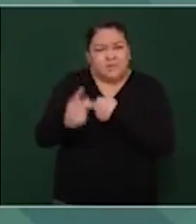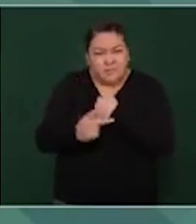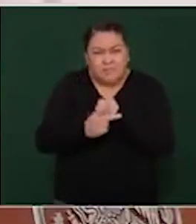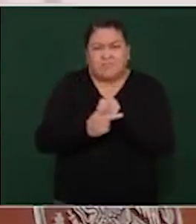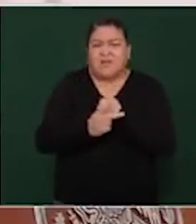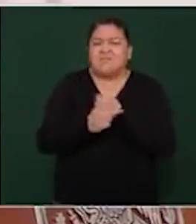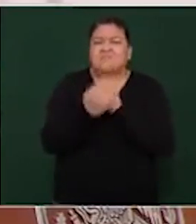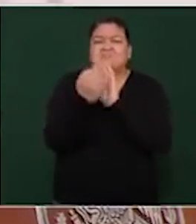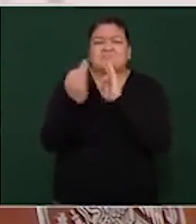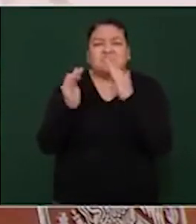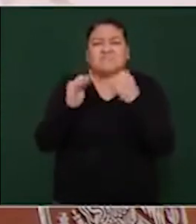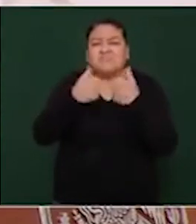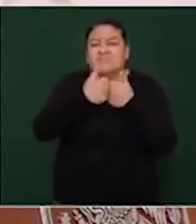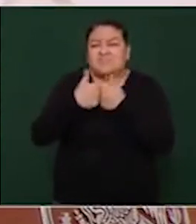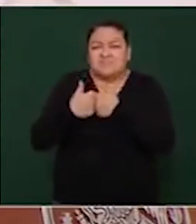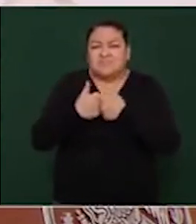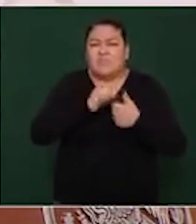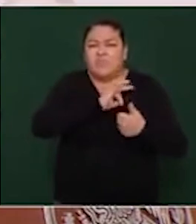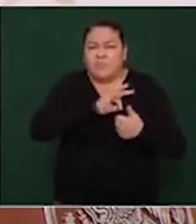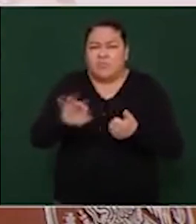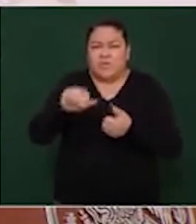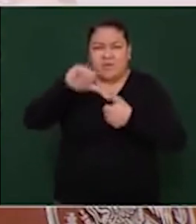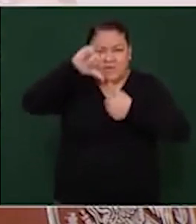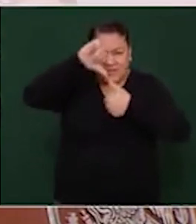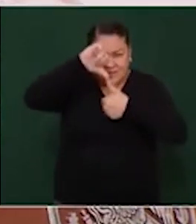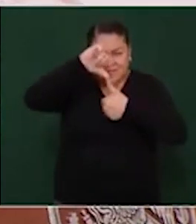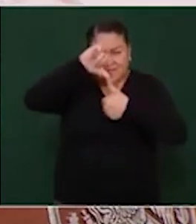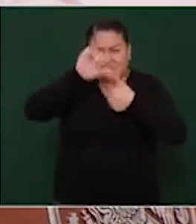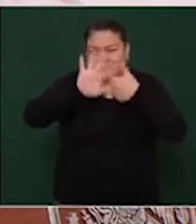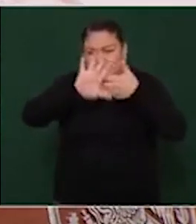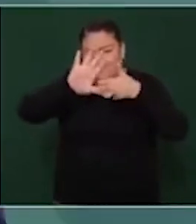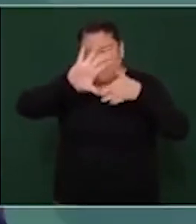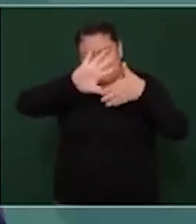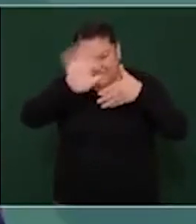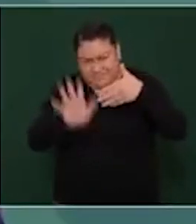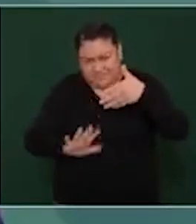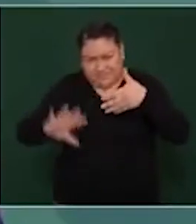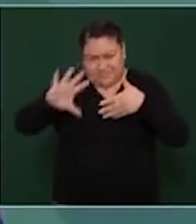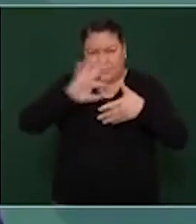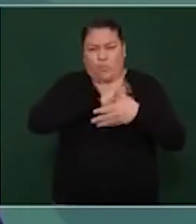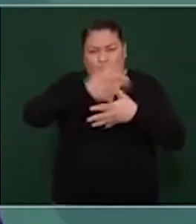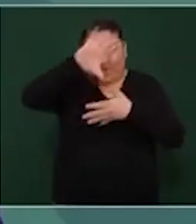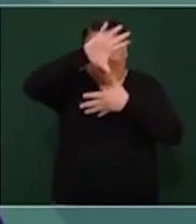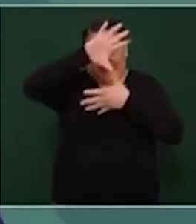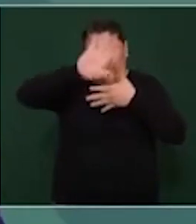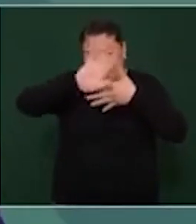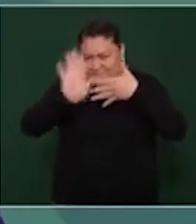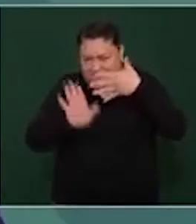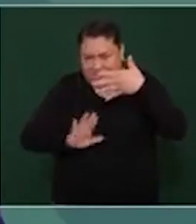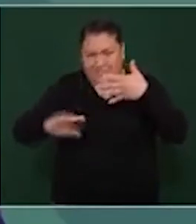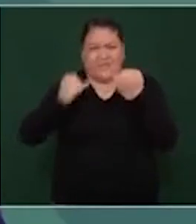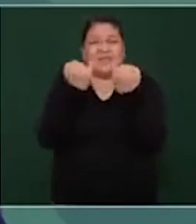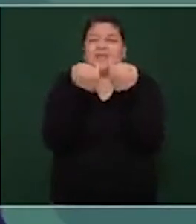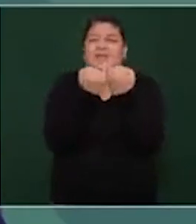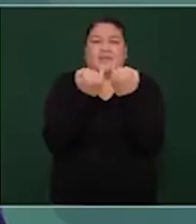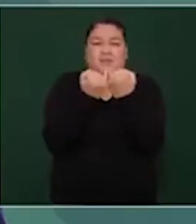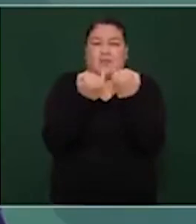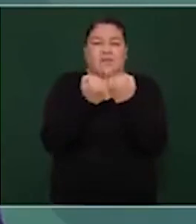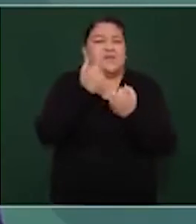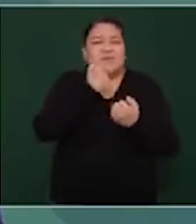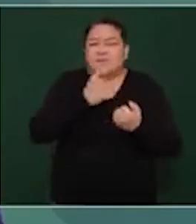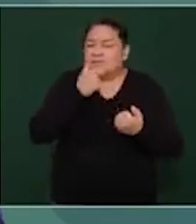vecinos de Centroamérica y del Caribe. En todos los casos hay